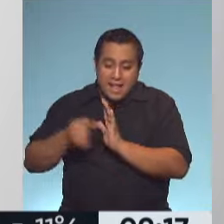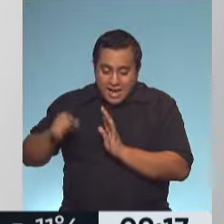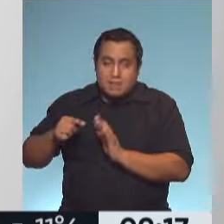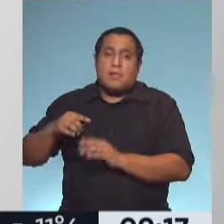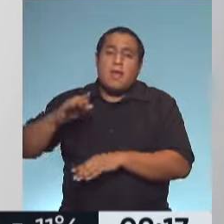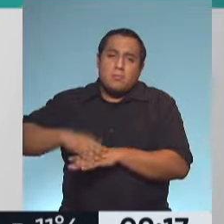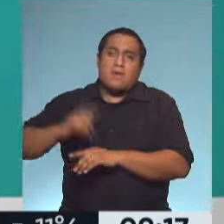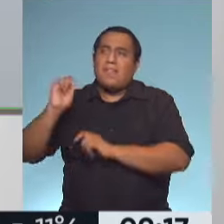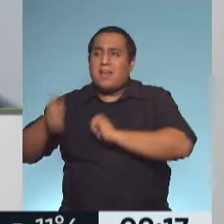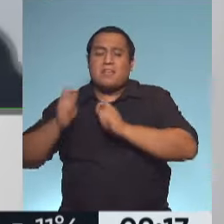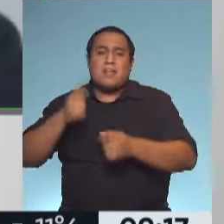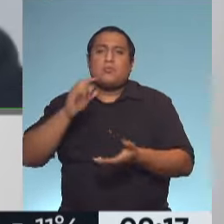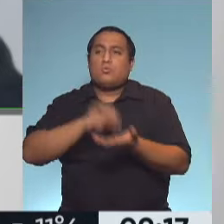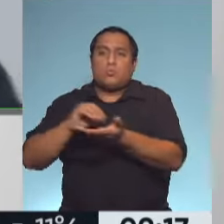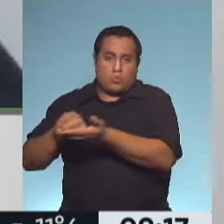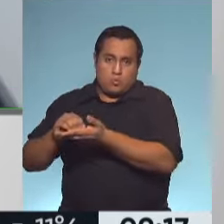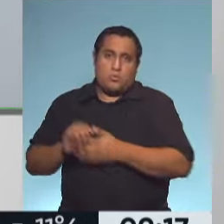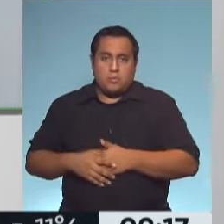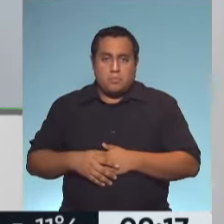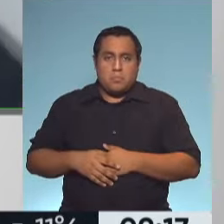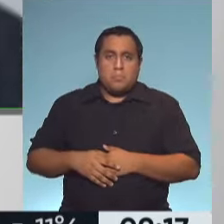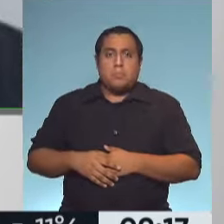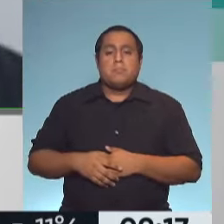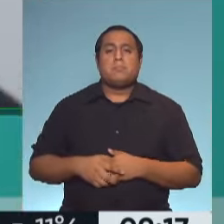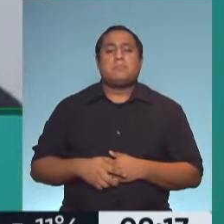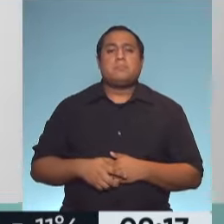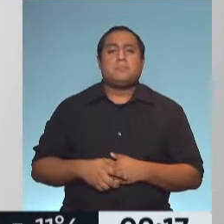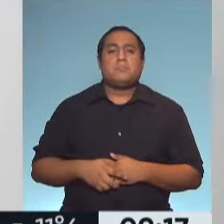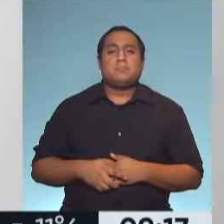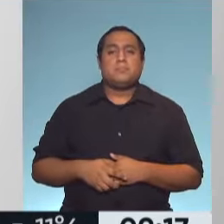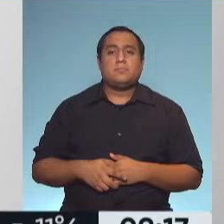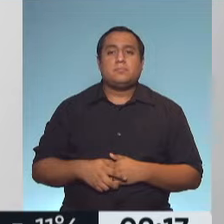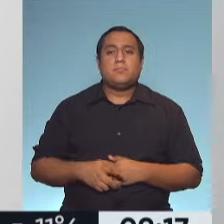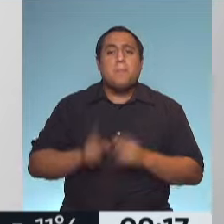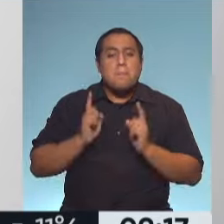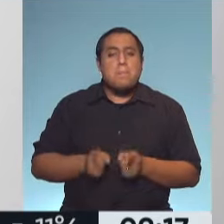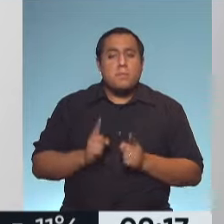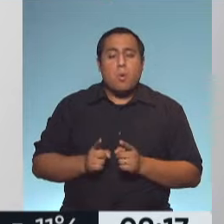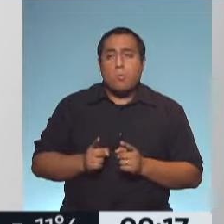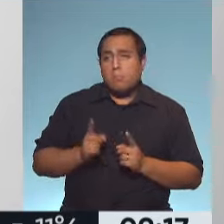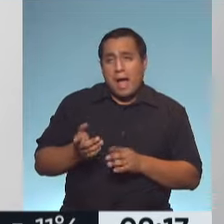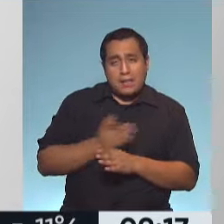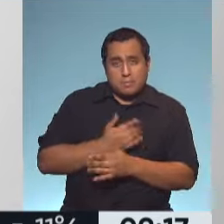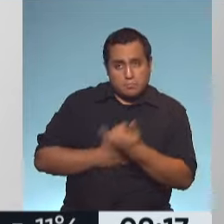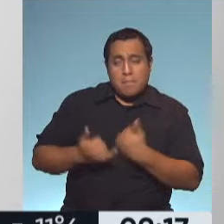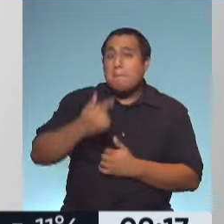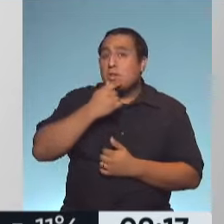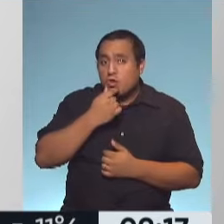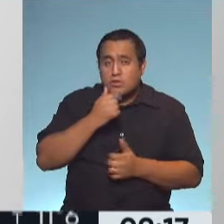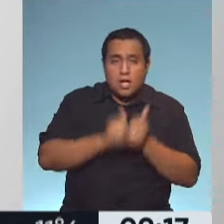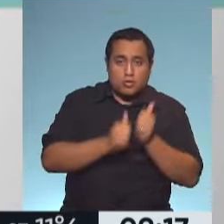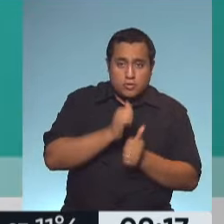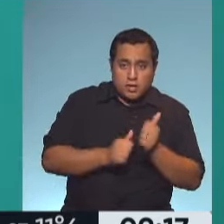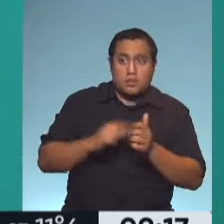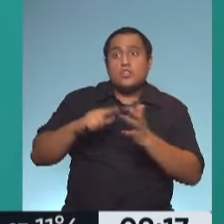los turnos en los puntos de vacunación del PAMI y en el resto de los puntos que tiene la ciudad. Y lo mismo va a suceder, como decías recién, en Mendoza y en Rosario, que